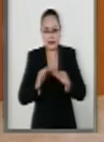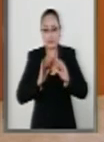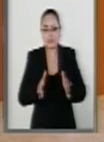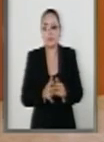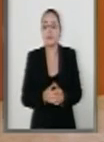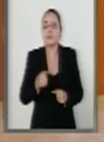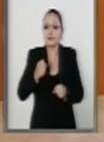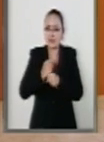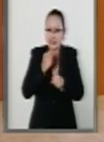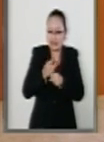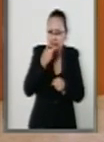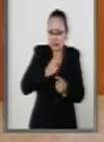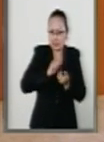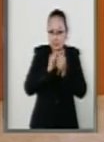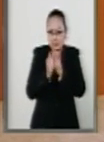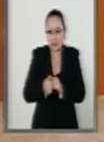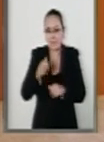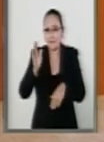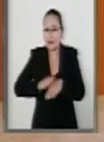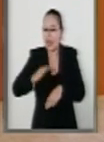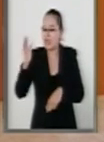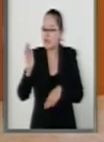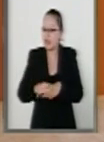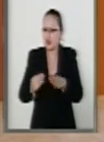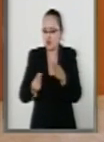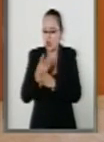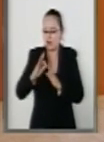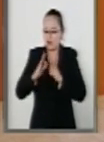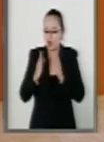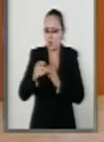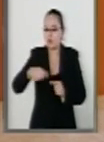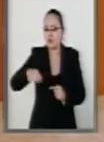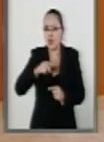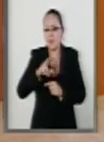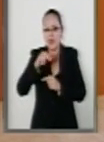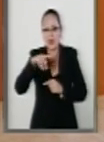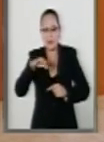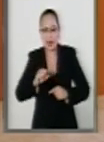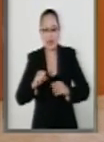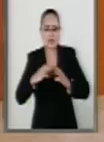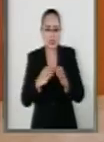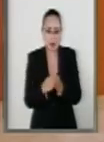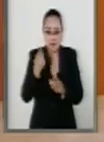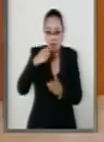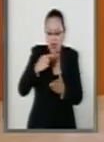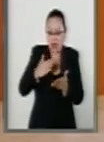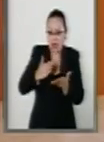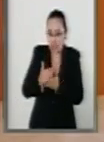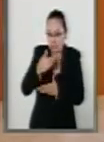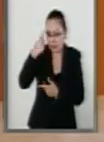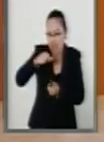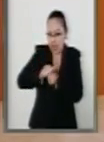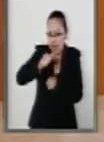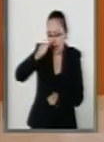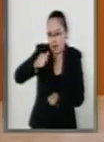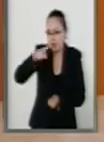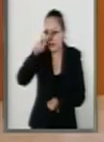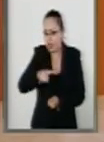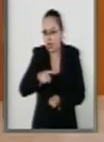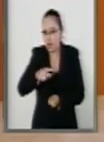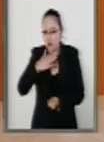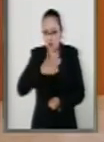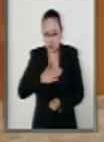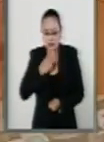solo genera más y nuevas víctimas e impide el acceso a la verdad y a la justicia